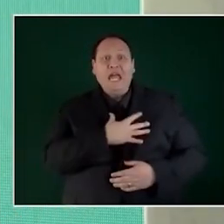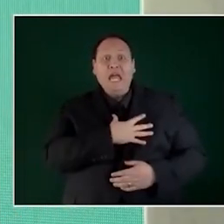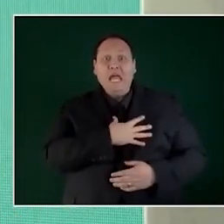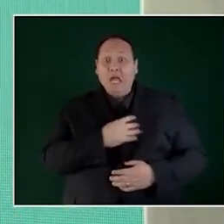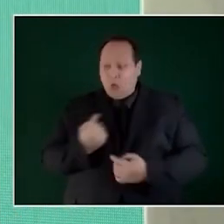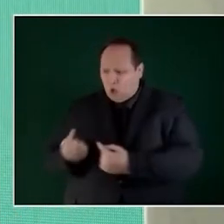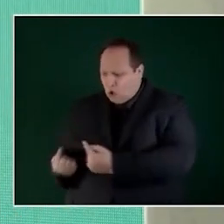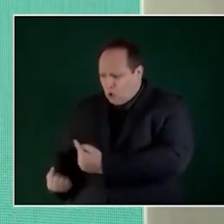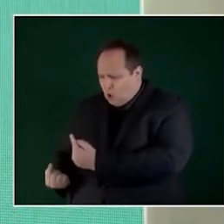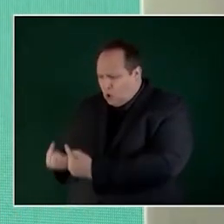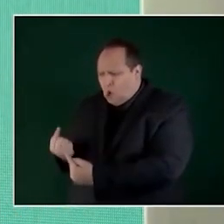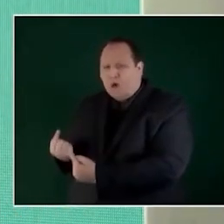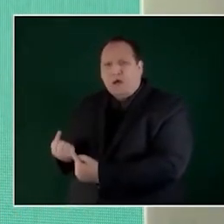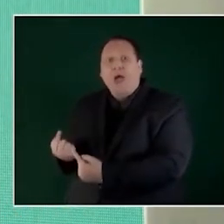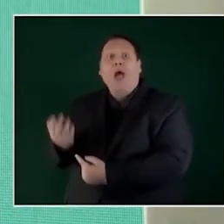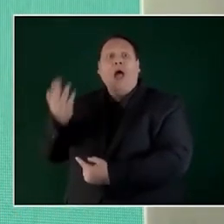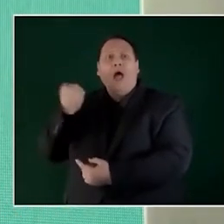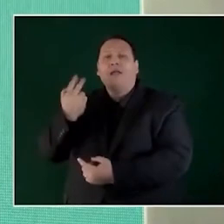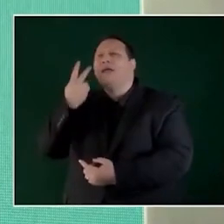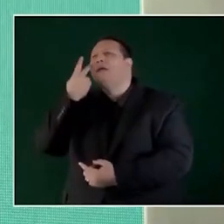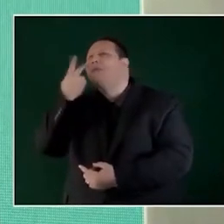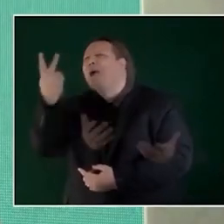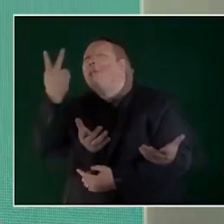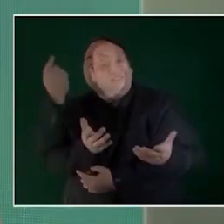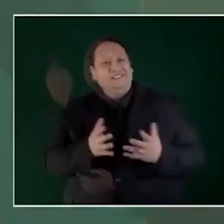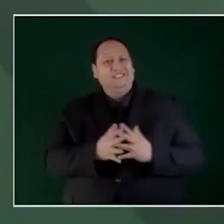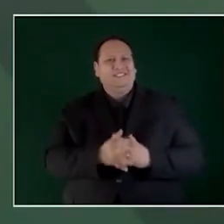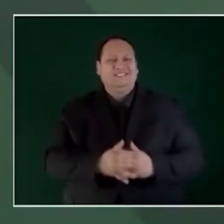se levantaban a ver a Chabelo.